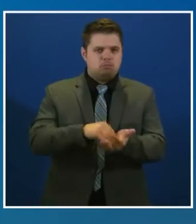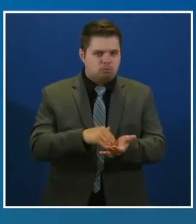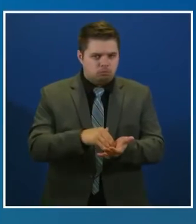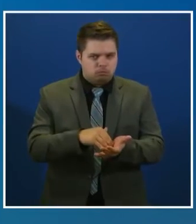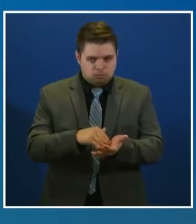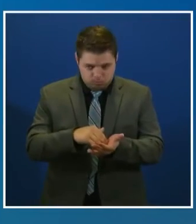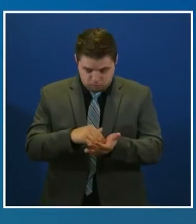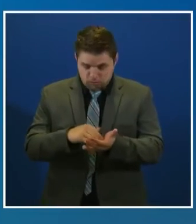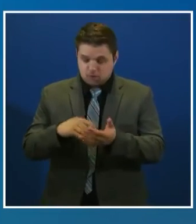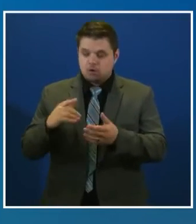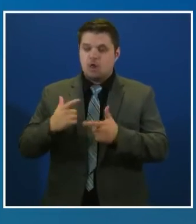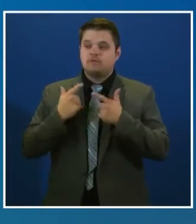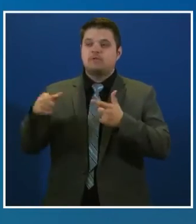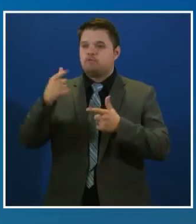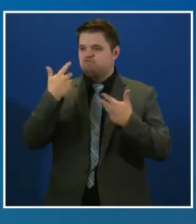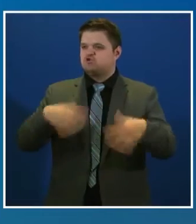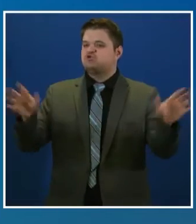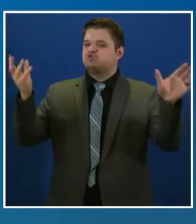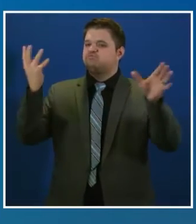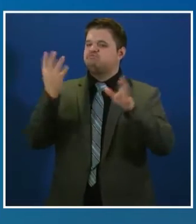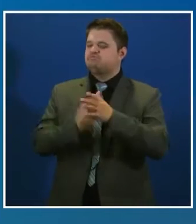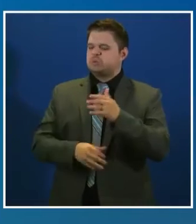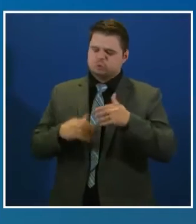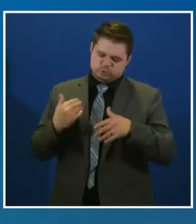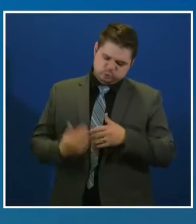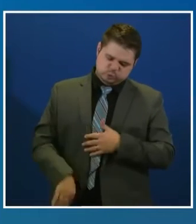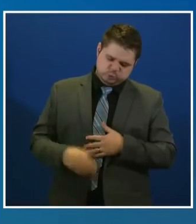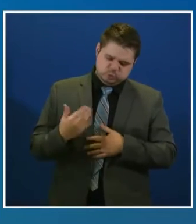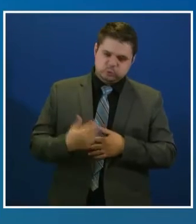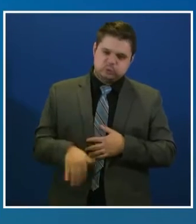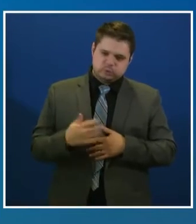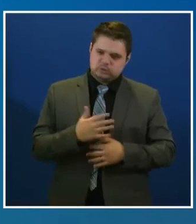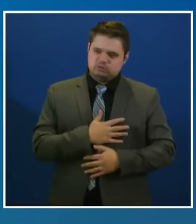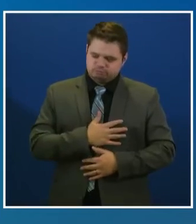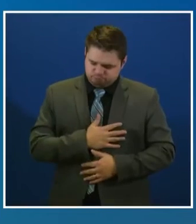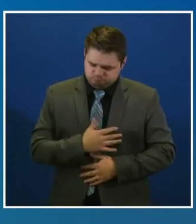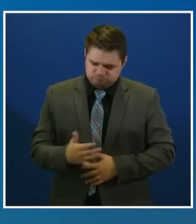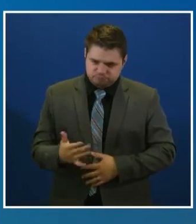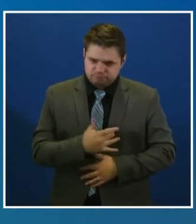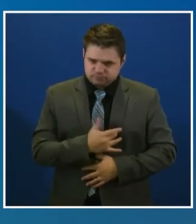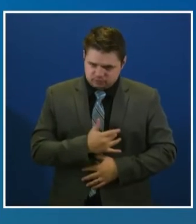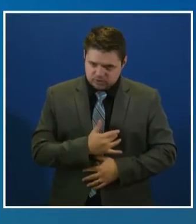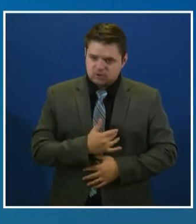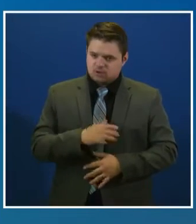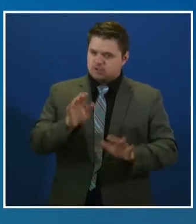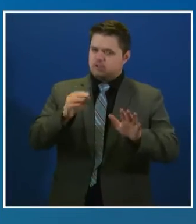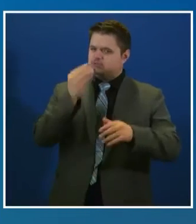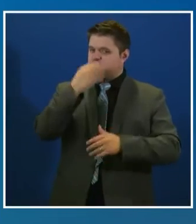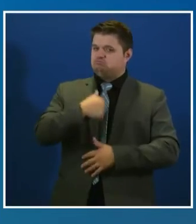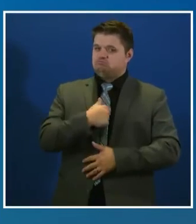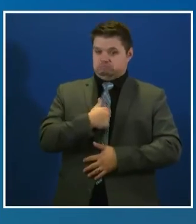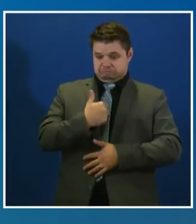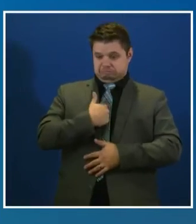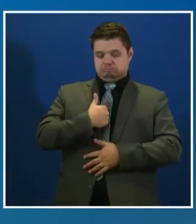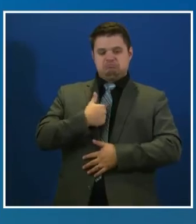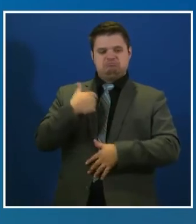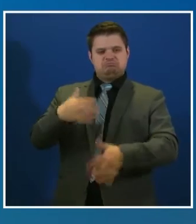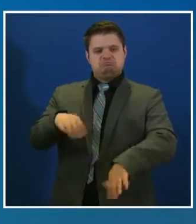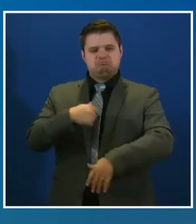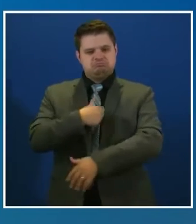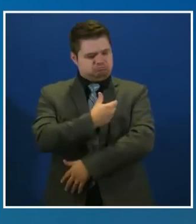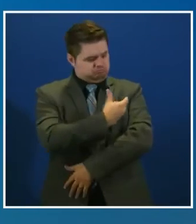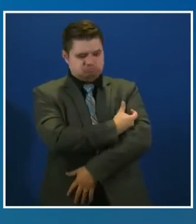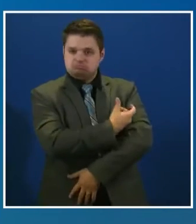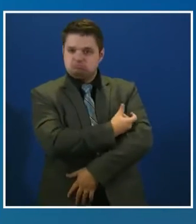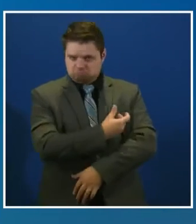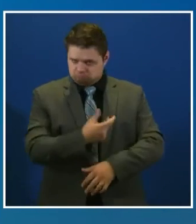por este virus terrible. Yo ya me vacuné y aliento a todos quienes sean elegibles a hacer una cita o anotarse en una